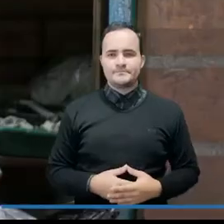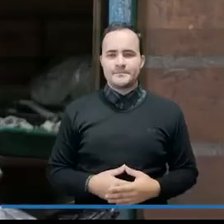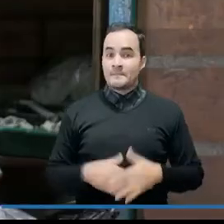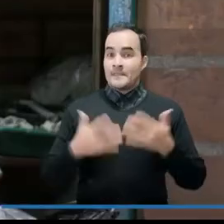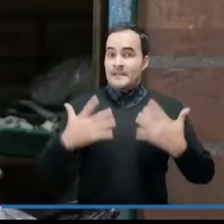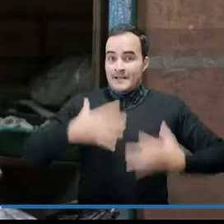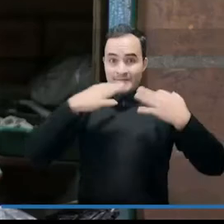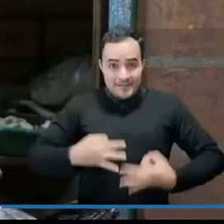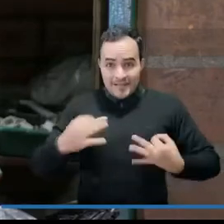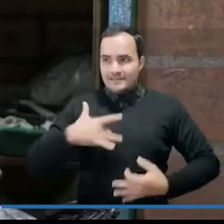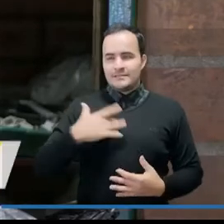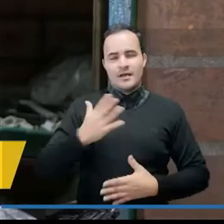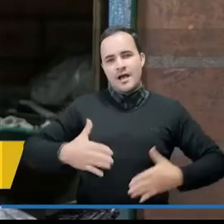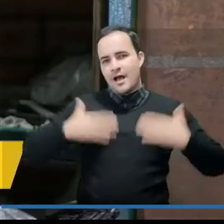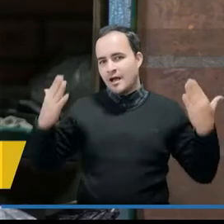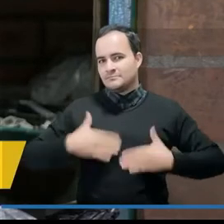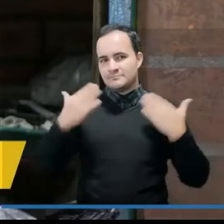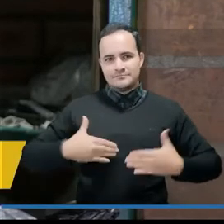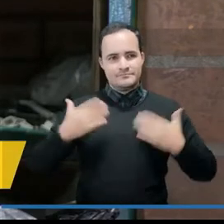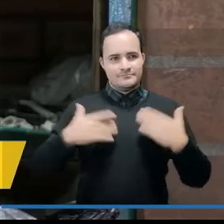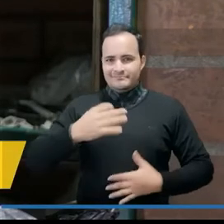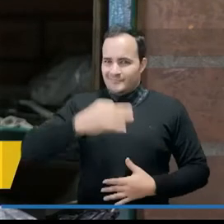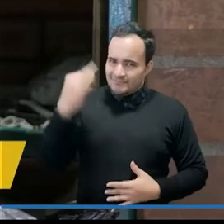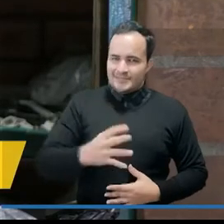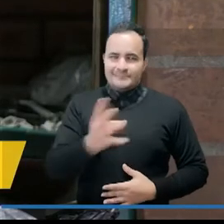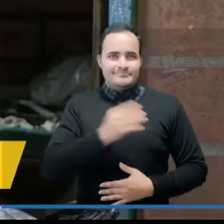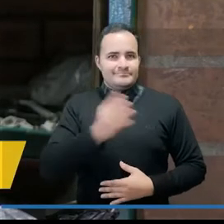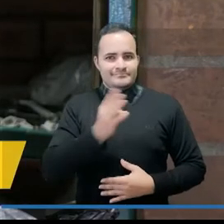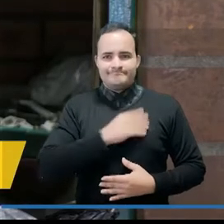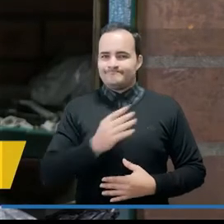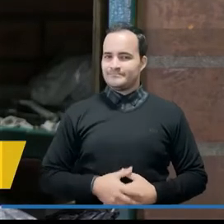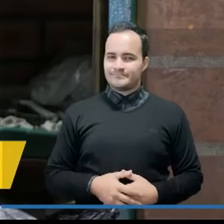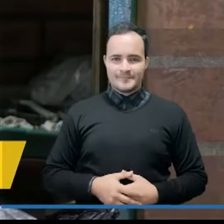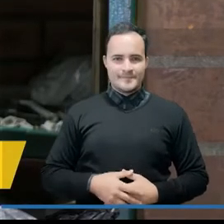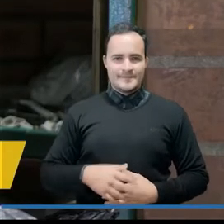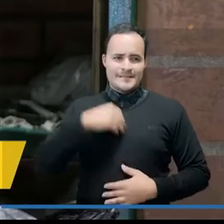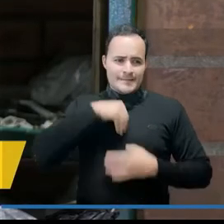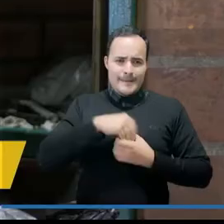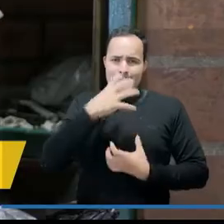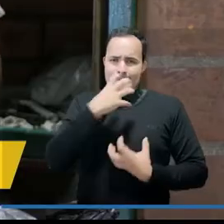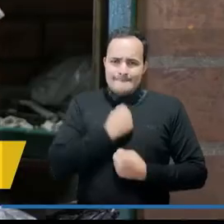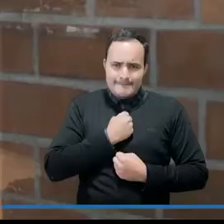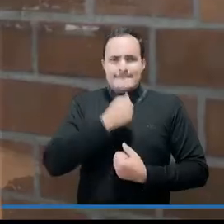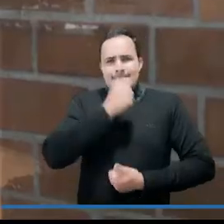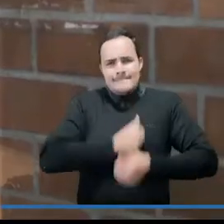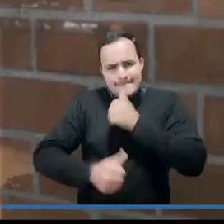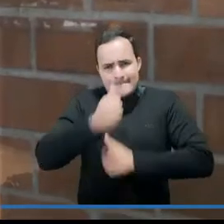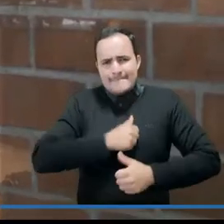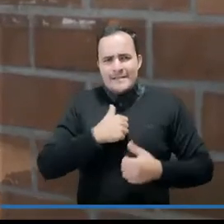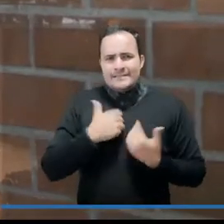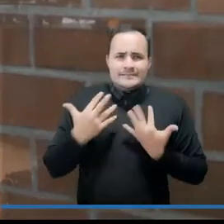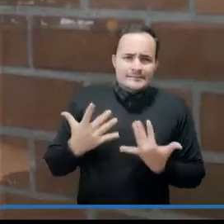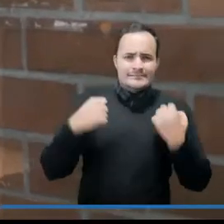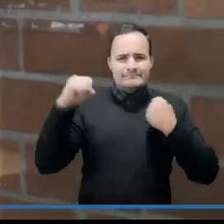Bueno, la verdad sentí una alegría enorme, grande, muchas emociones reprimidas que teníamos,